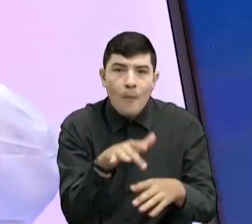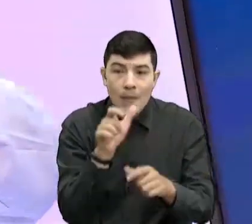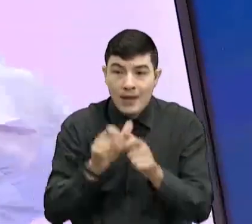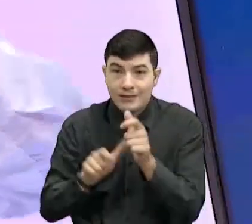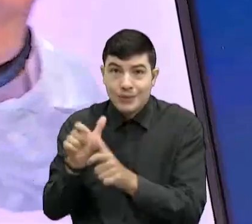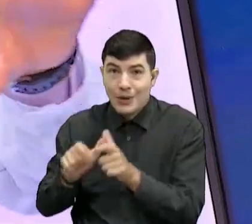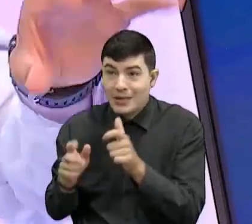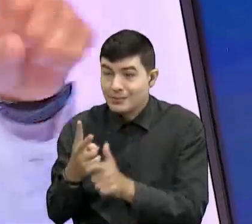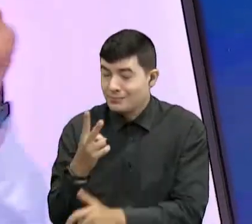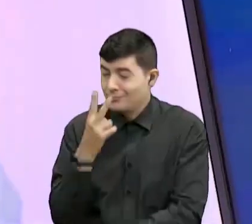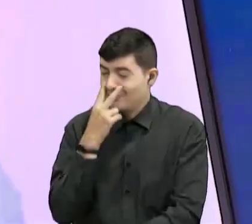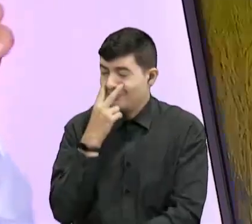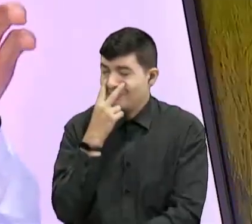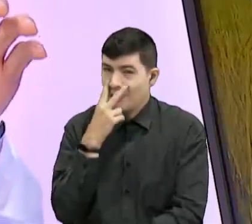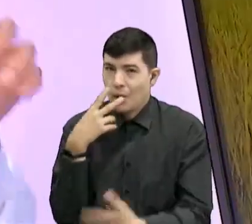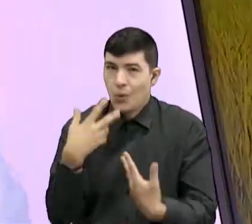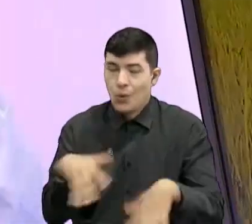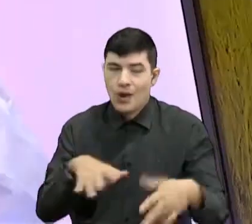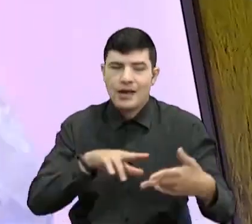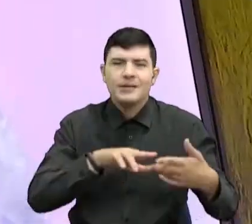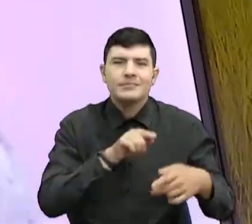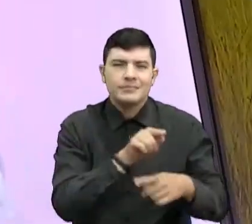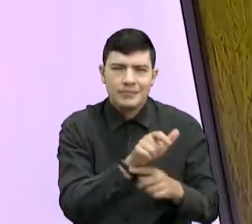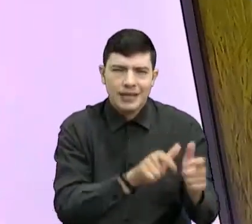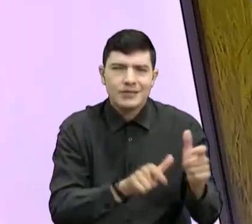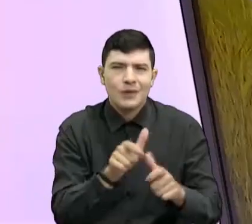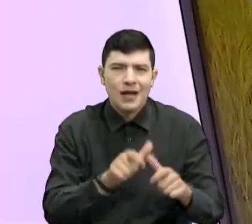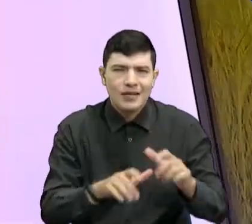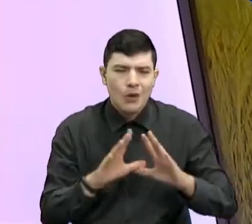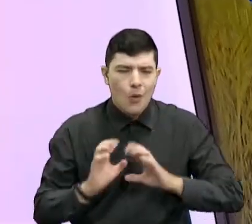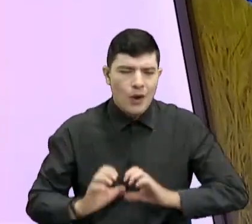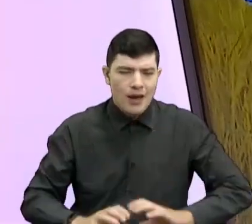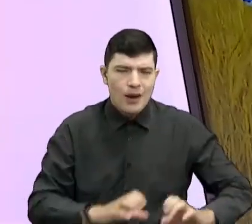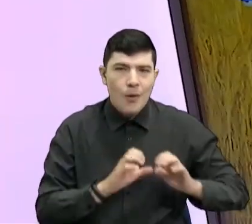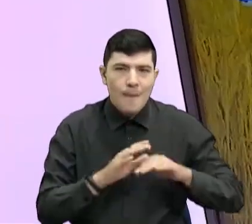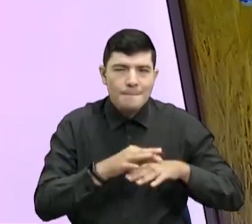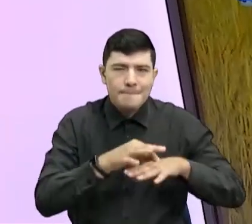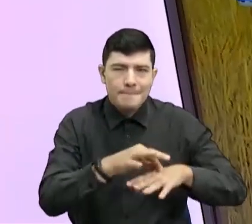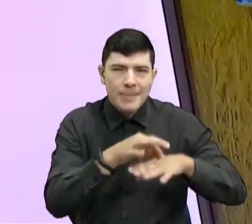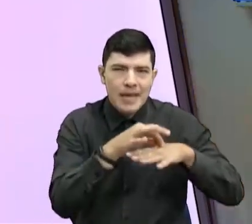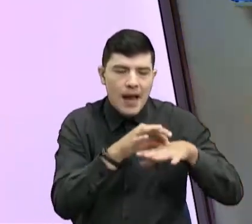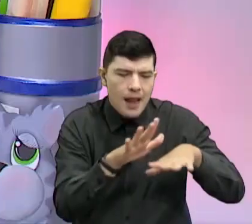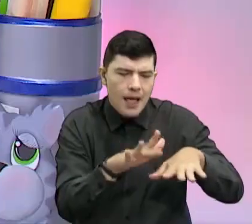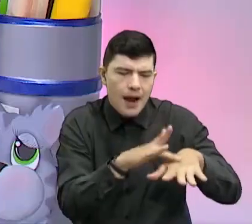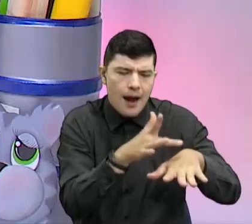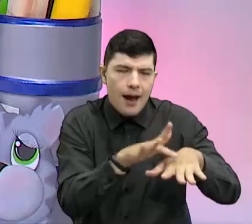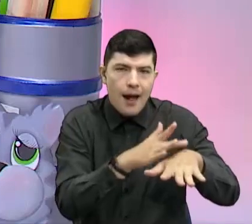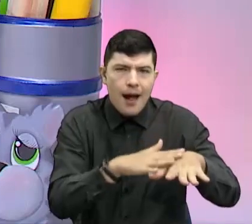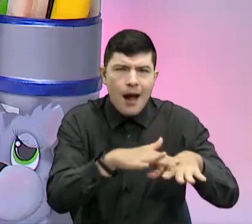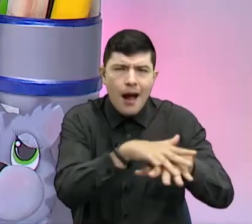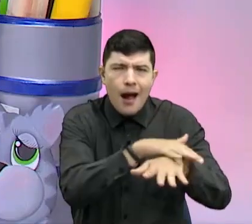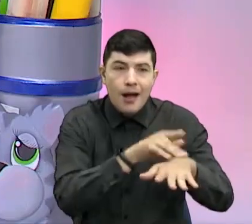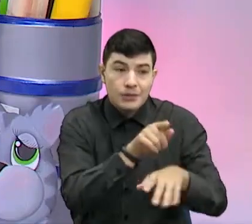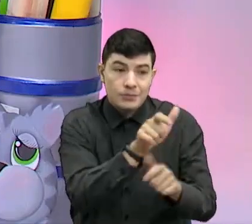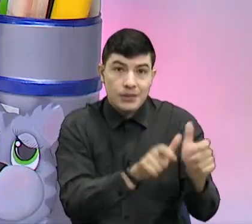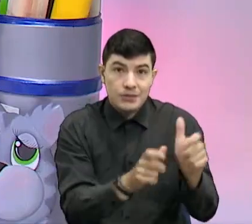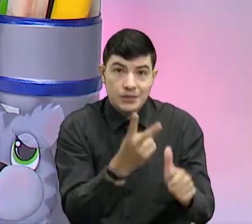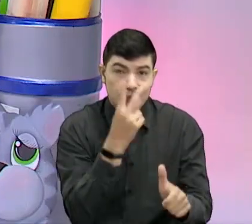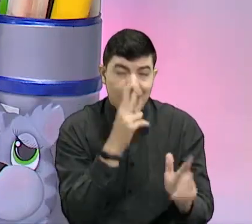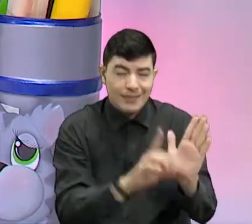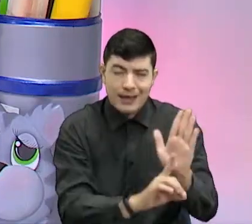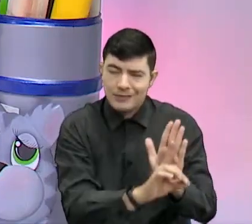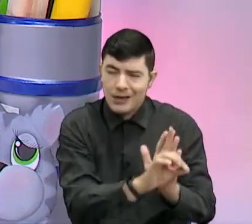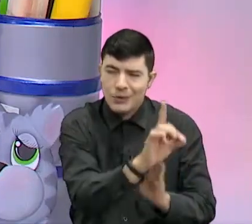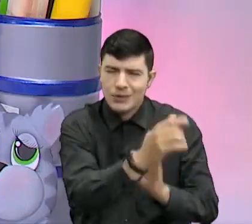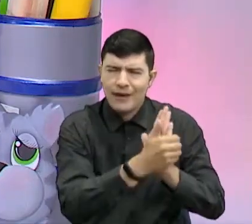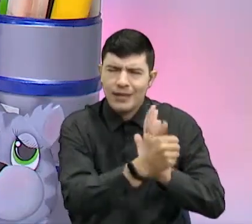ahí basan toda su vida y todo su existir en ese órgano del tacto. Sí. Más que todo en eso, ¿no? Sí. ¿Dónde lo encuentras?